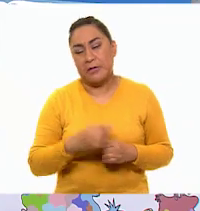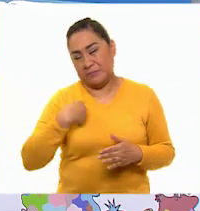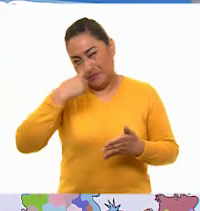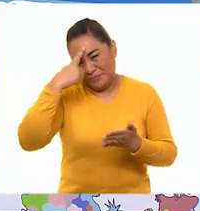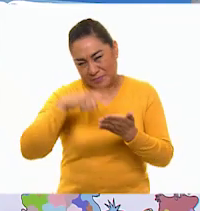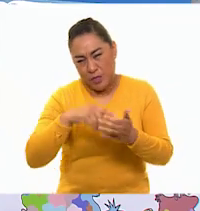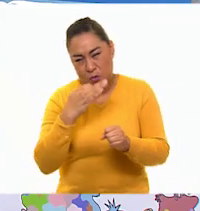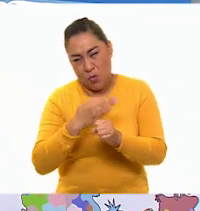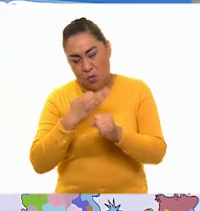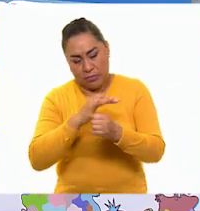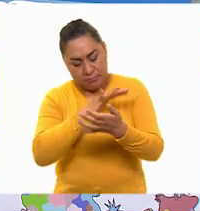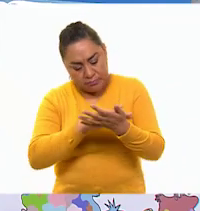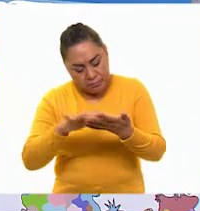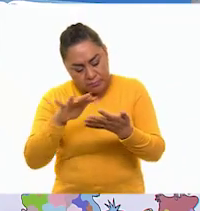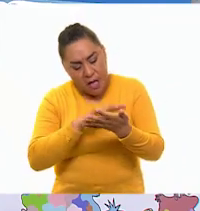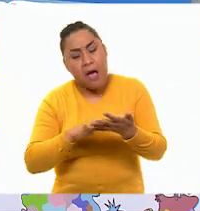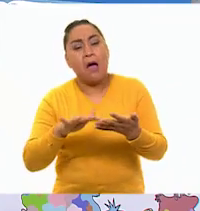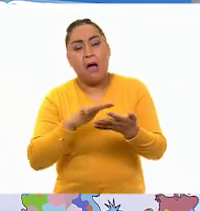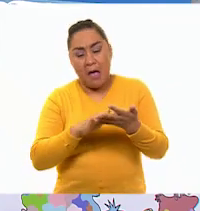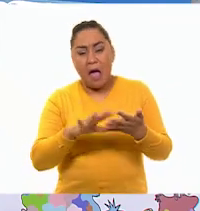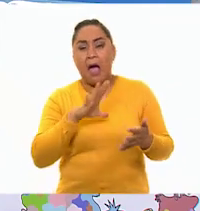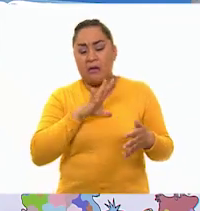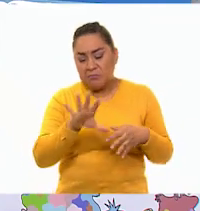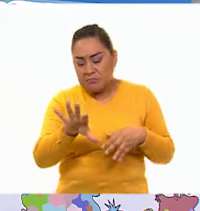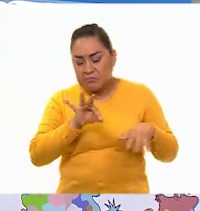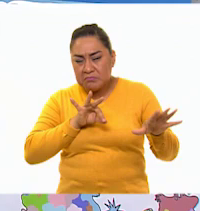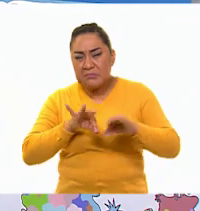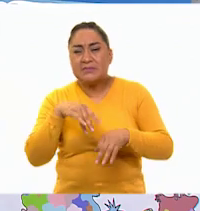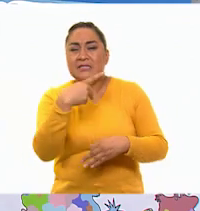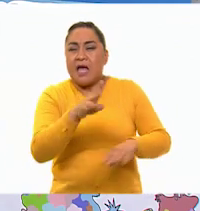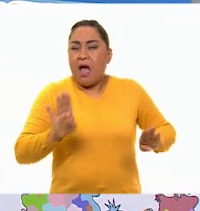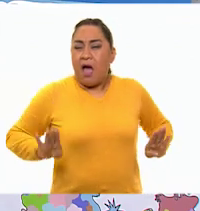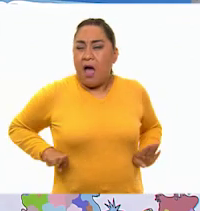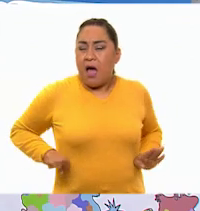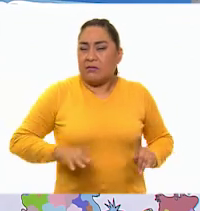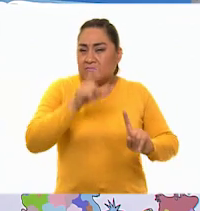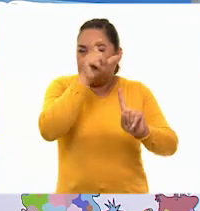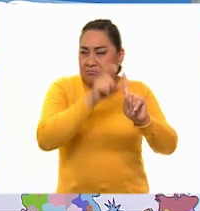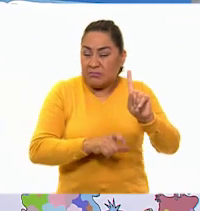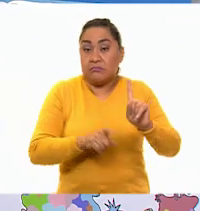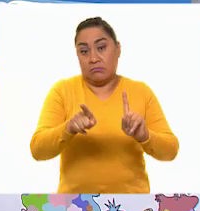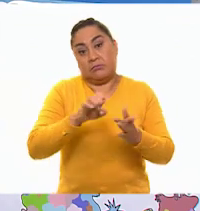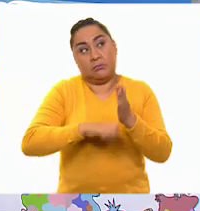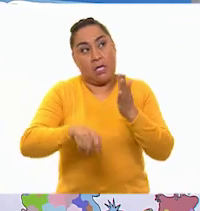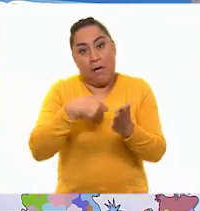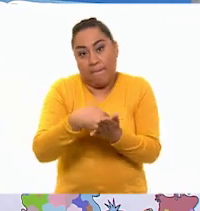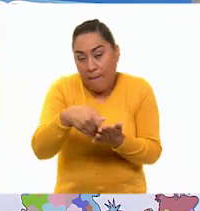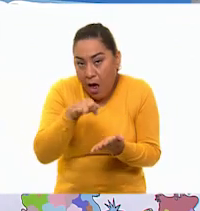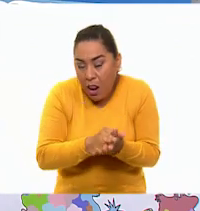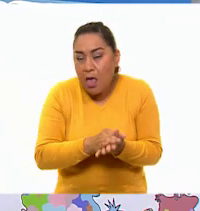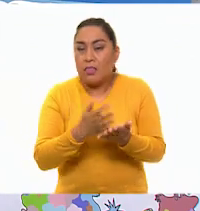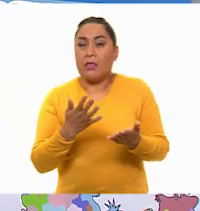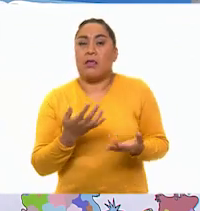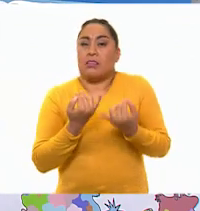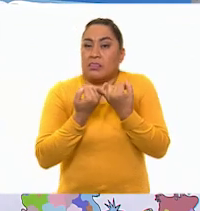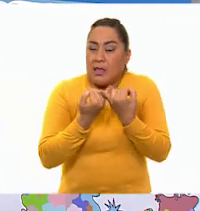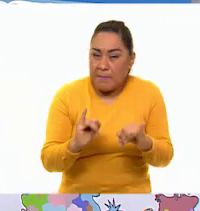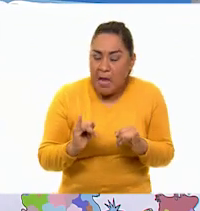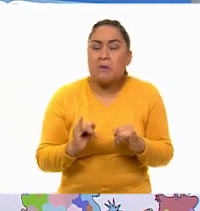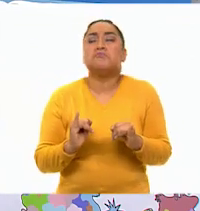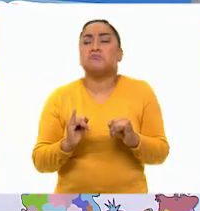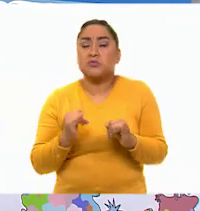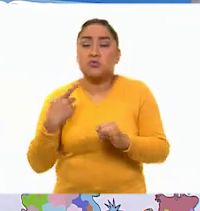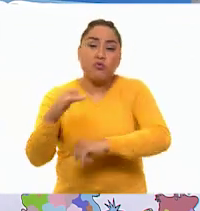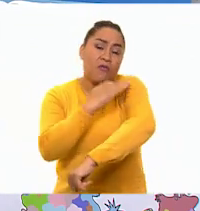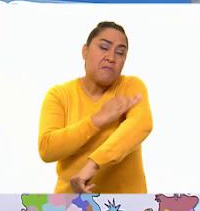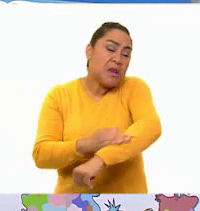esta biografía podemos identificar algunas características del personaje. Por ejemplo, era valiente e independiente, dispuesta a desafiar a su